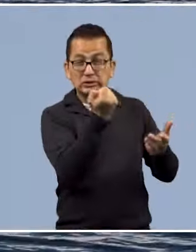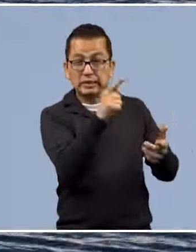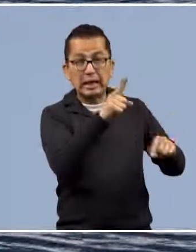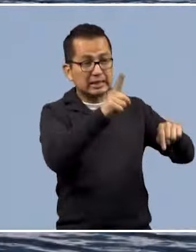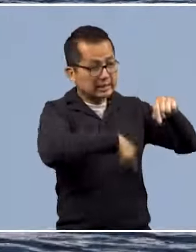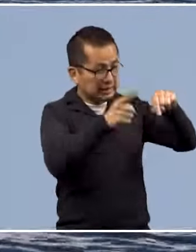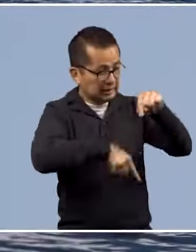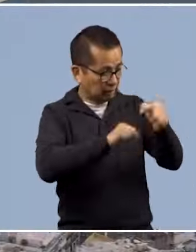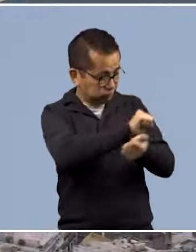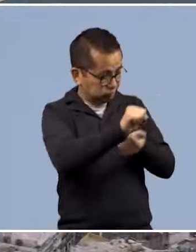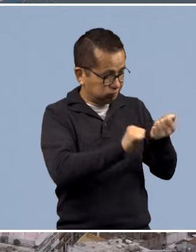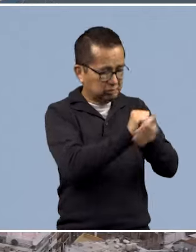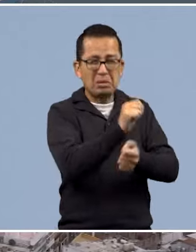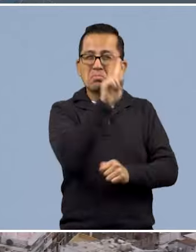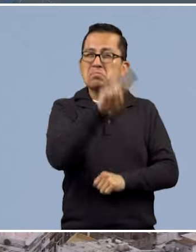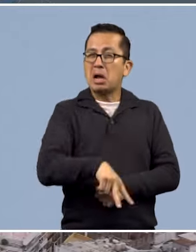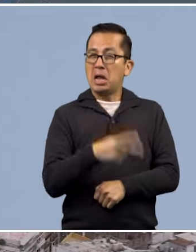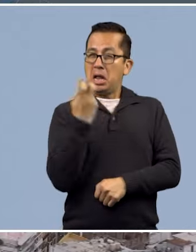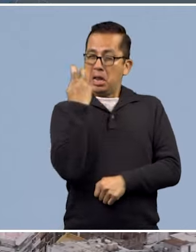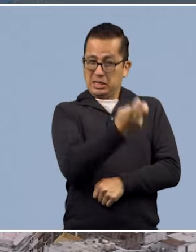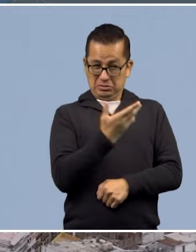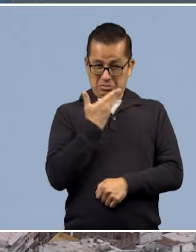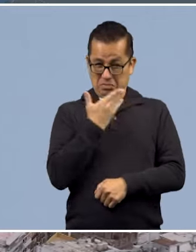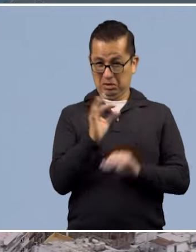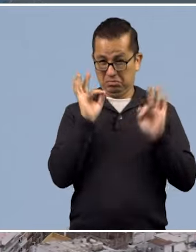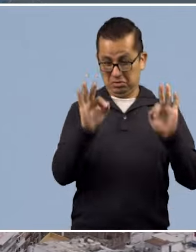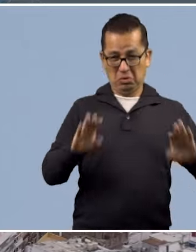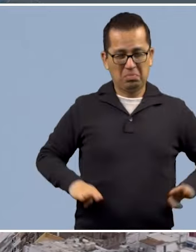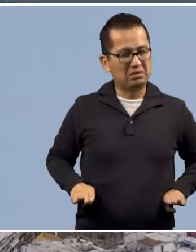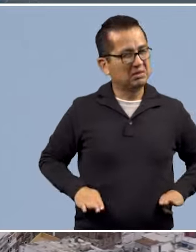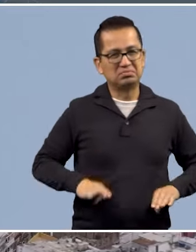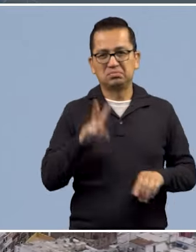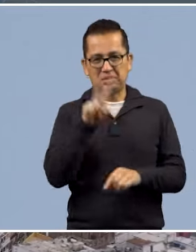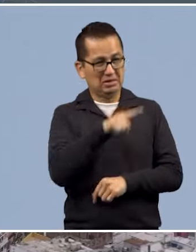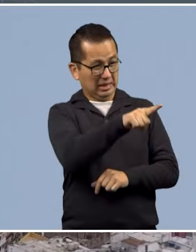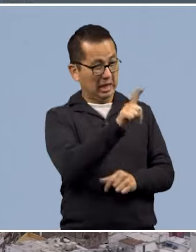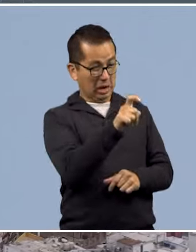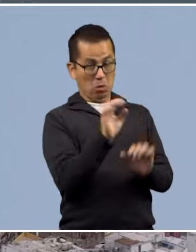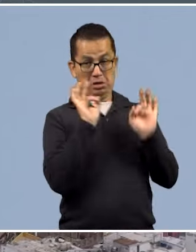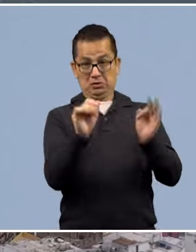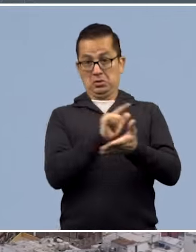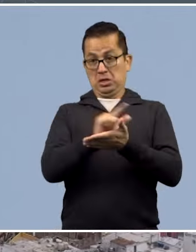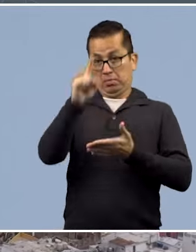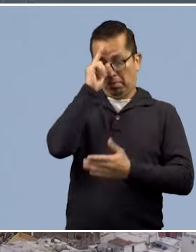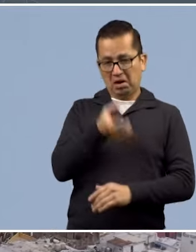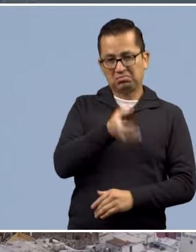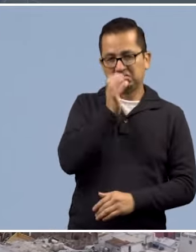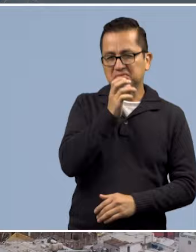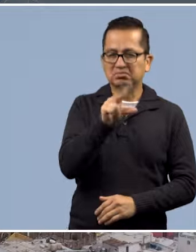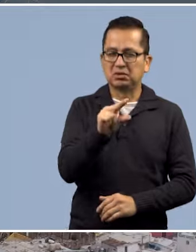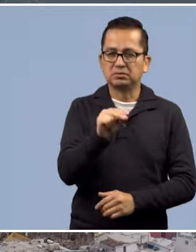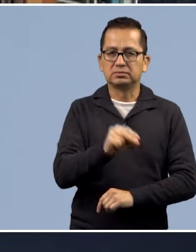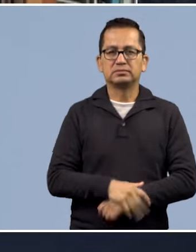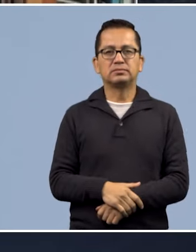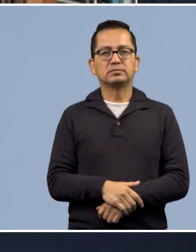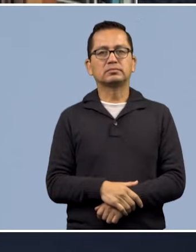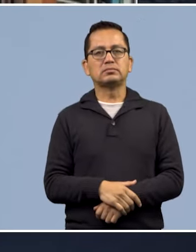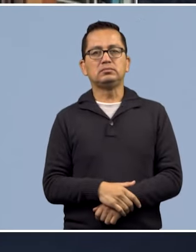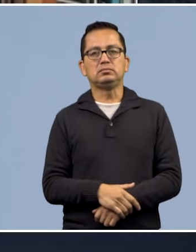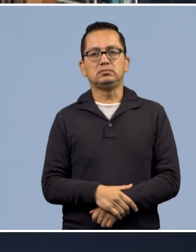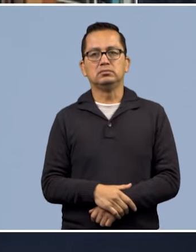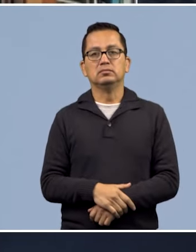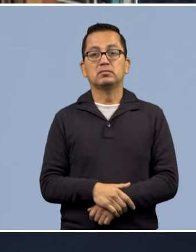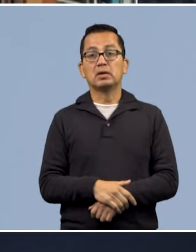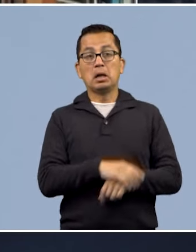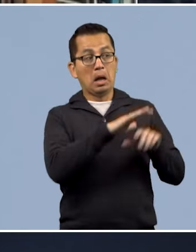céntricas del país, pero esto en la práctica no es muy conveniente porque no mejora mucho la calidad del agua. En el caso